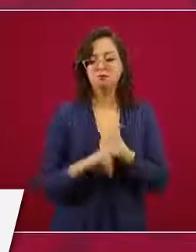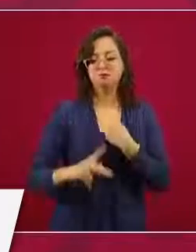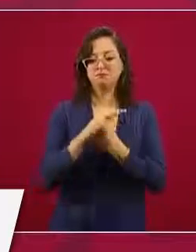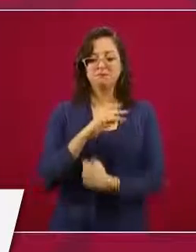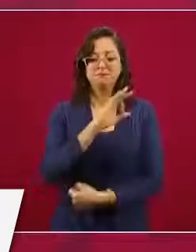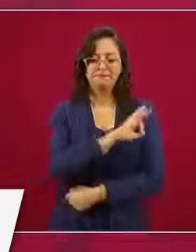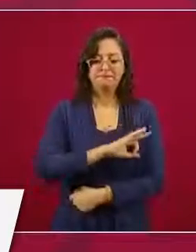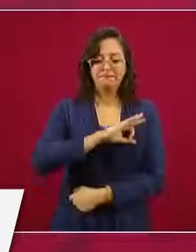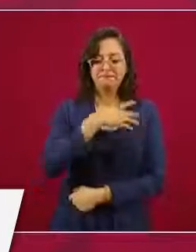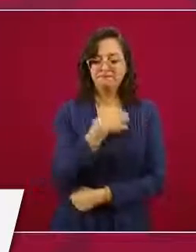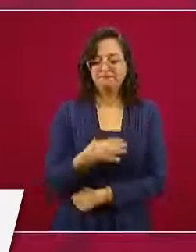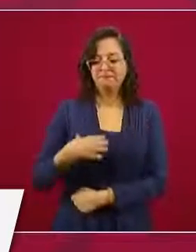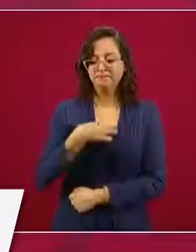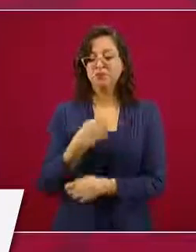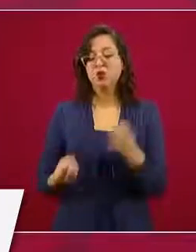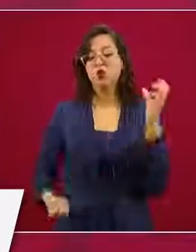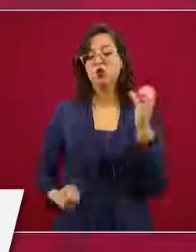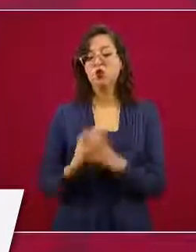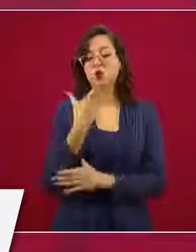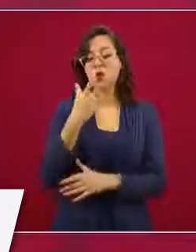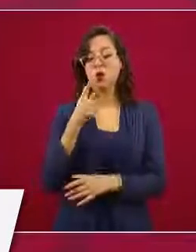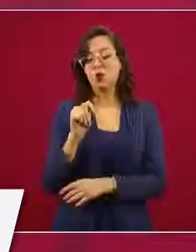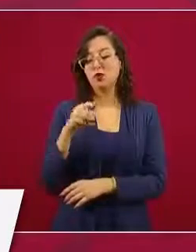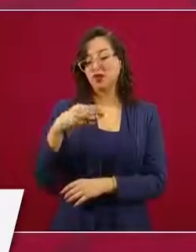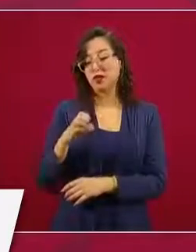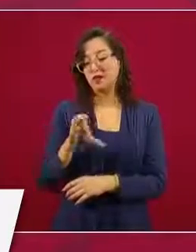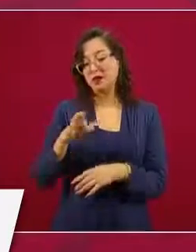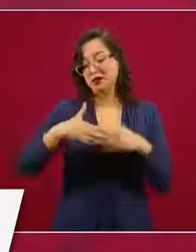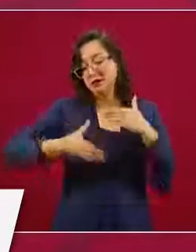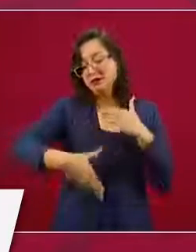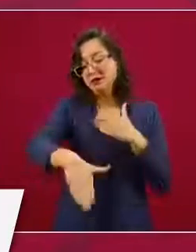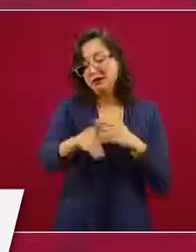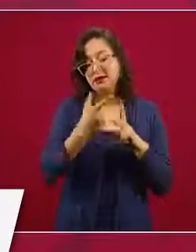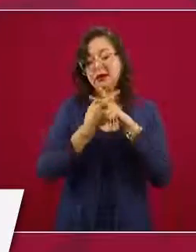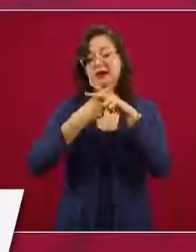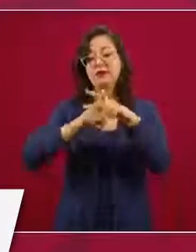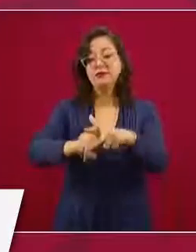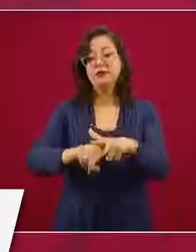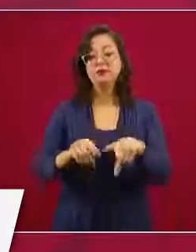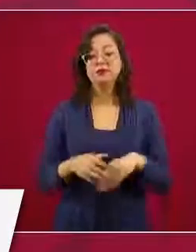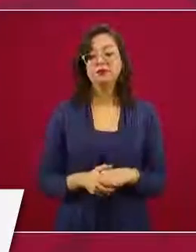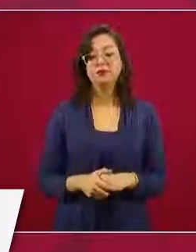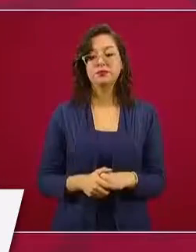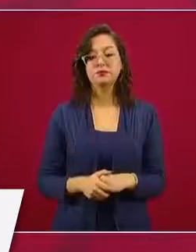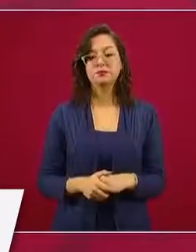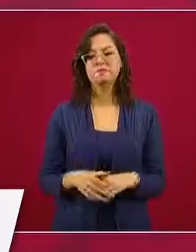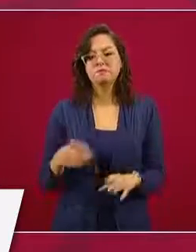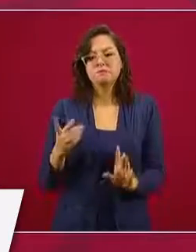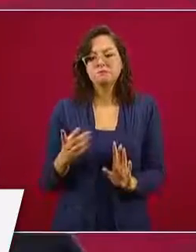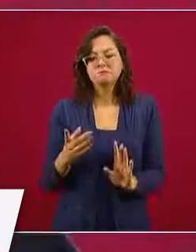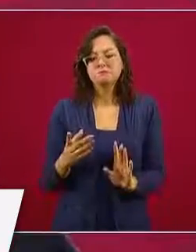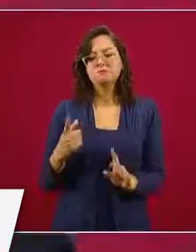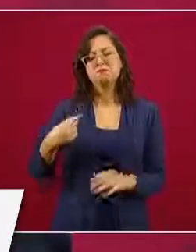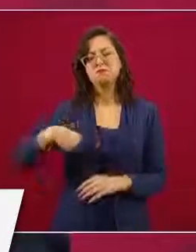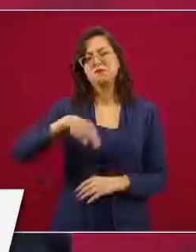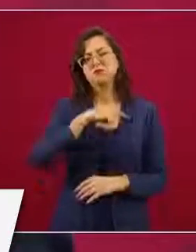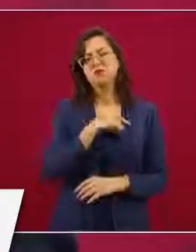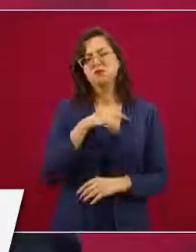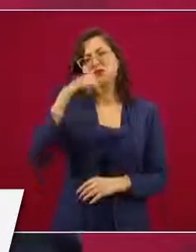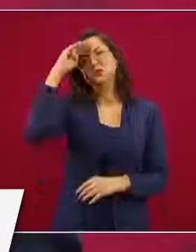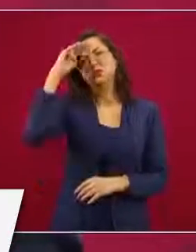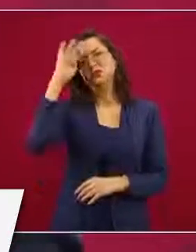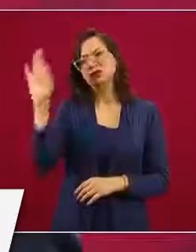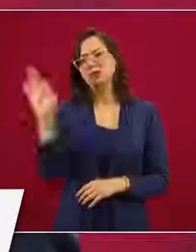vigor del nuevo tratado. Entonces, suponemos que en el transcurso de las próximas horas y si no días